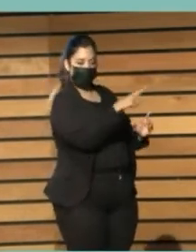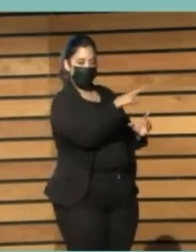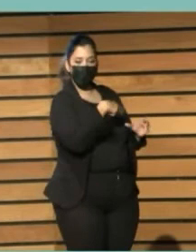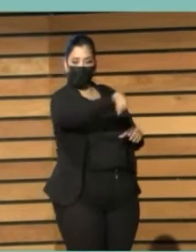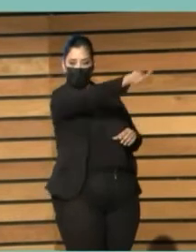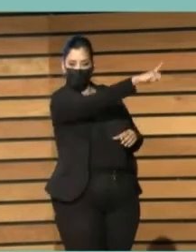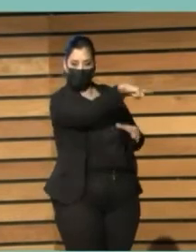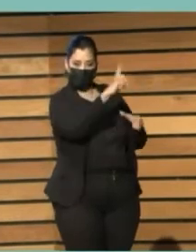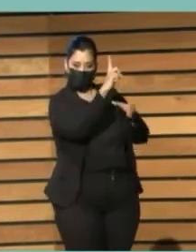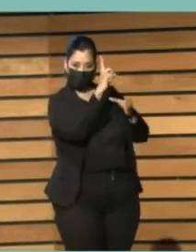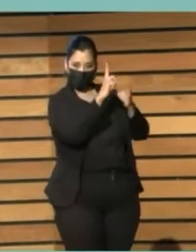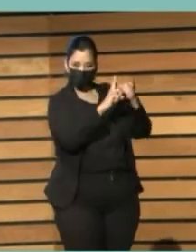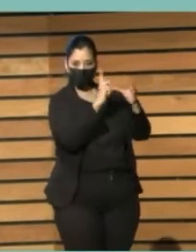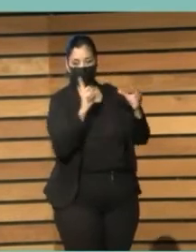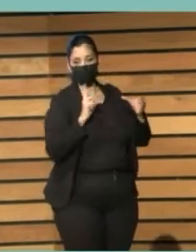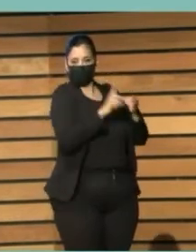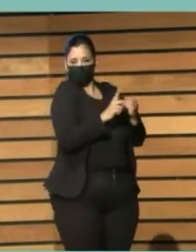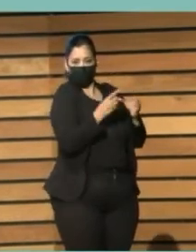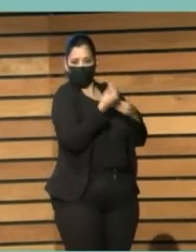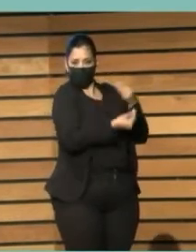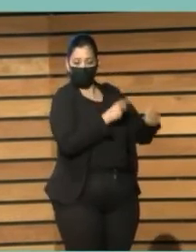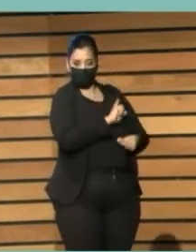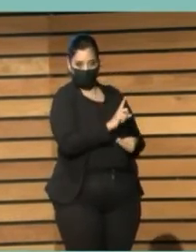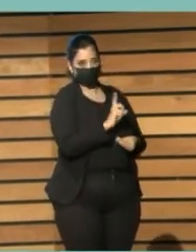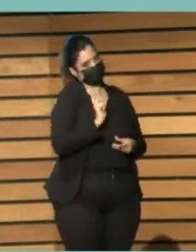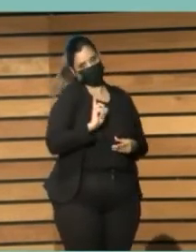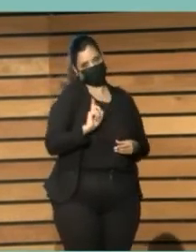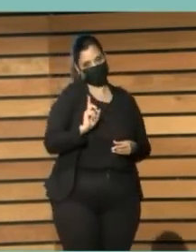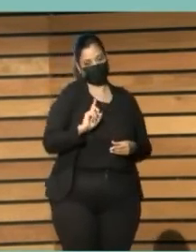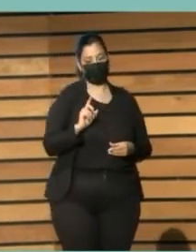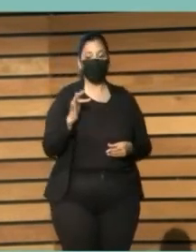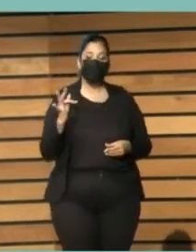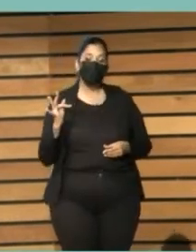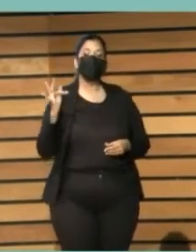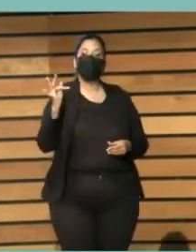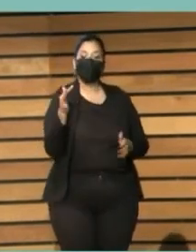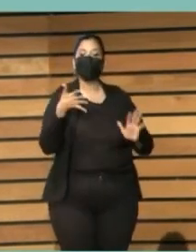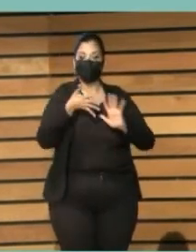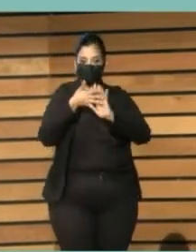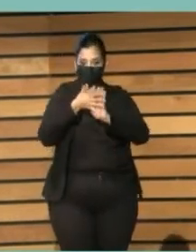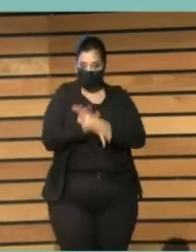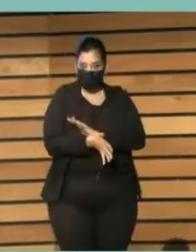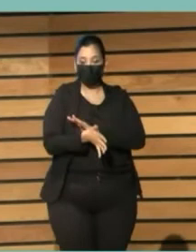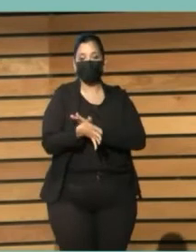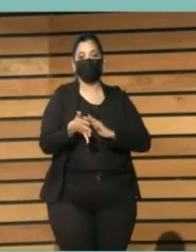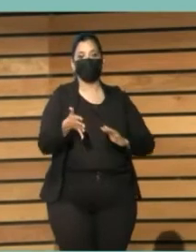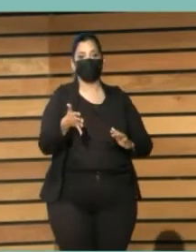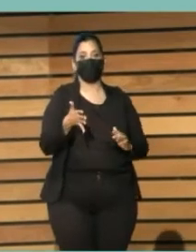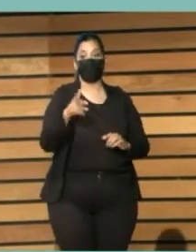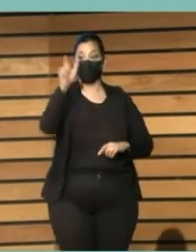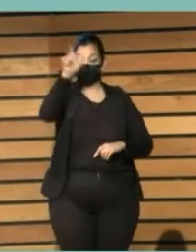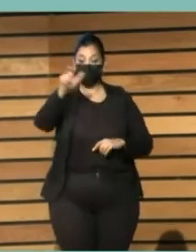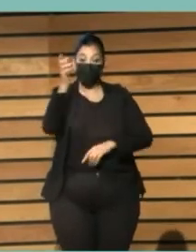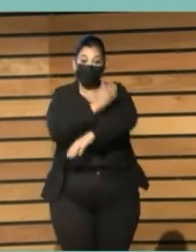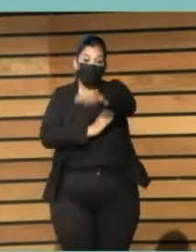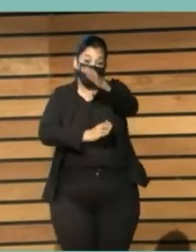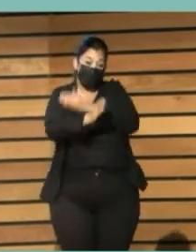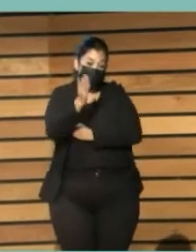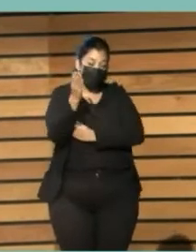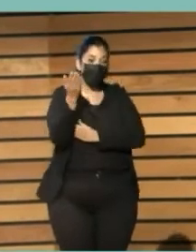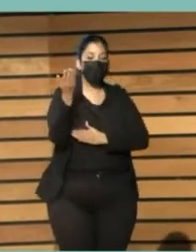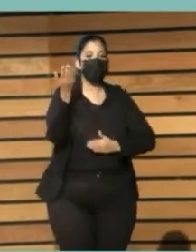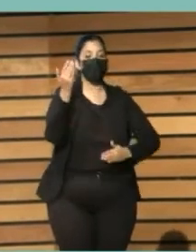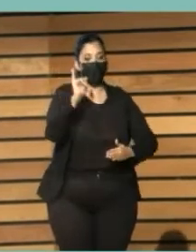particularidad tiene este club? Es 50% componentes de discapacidad, 50